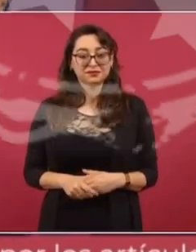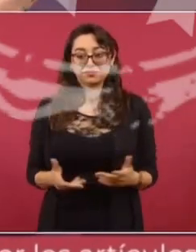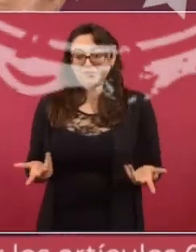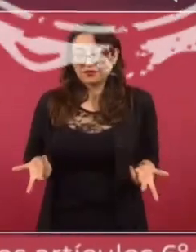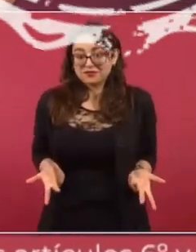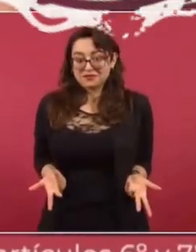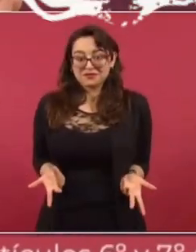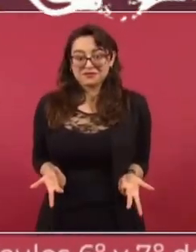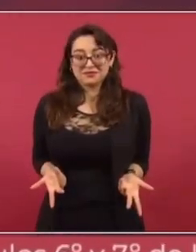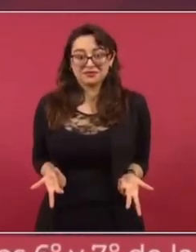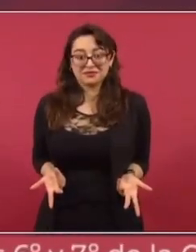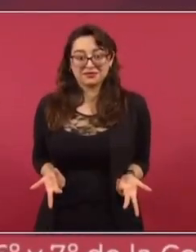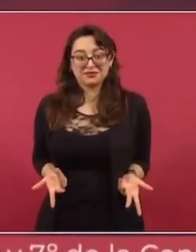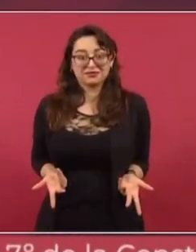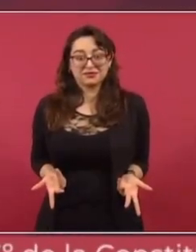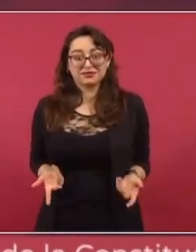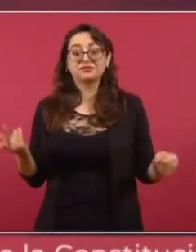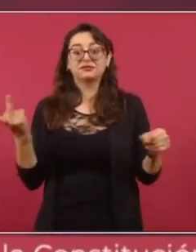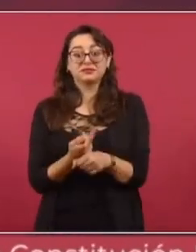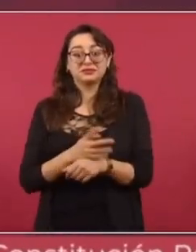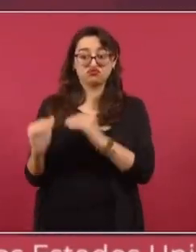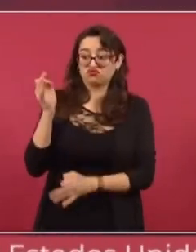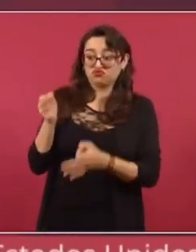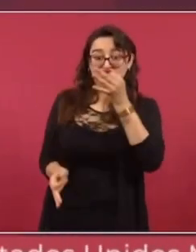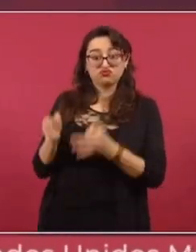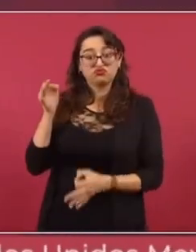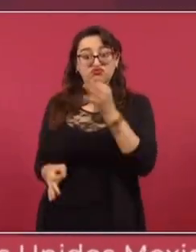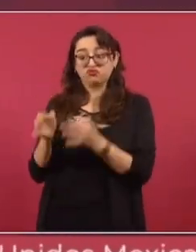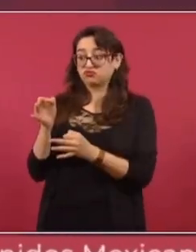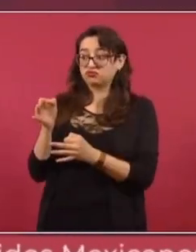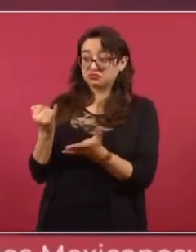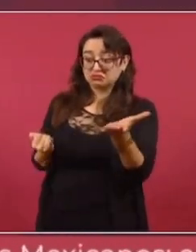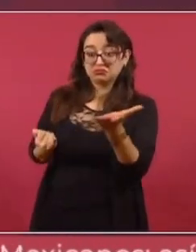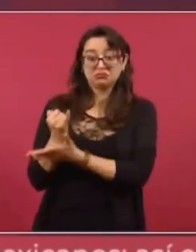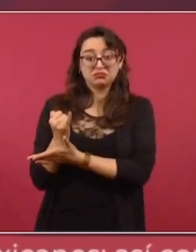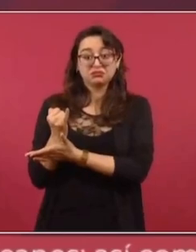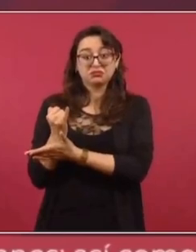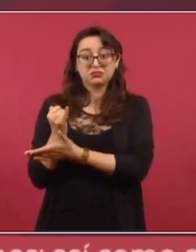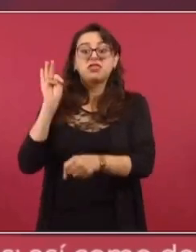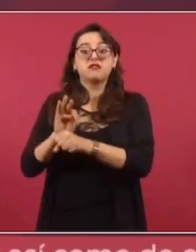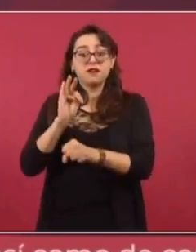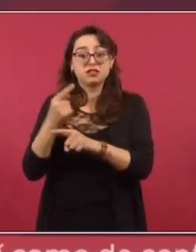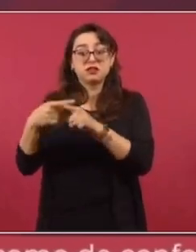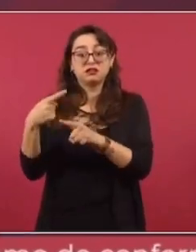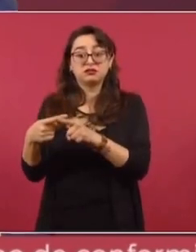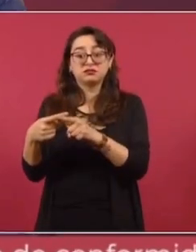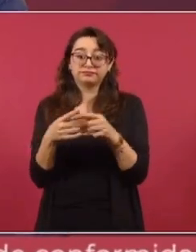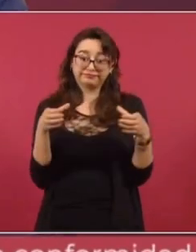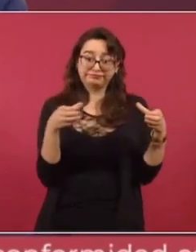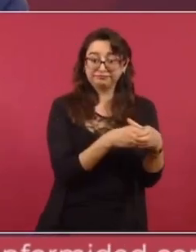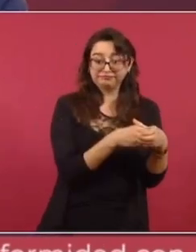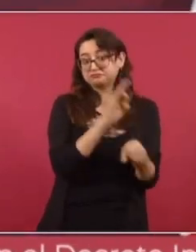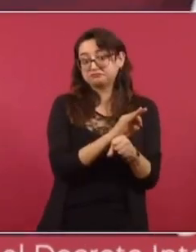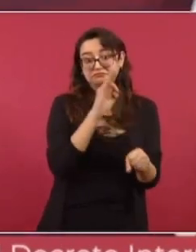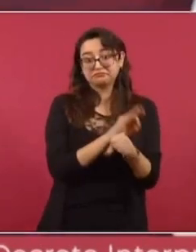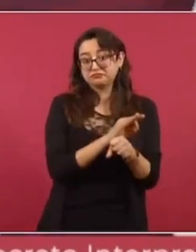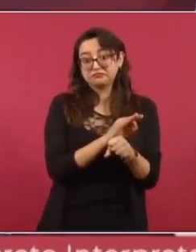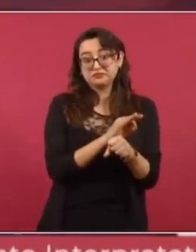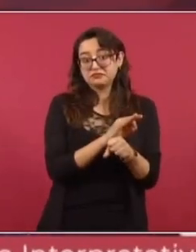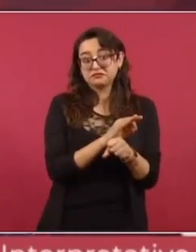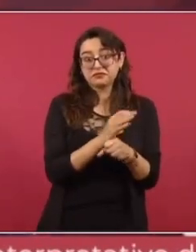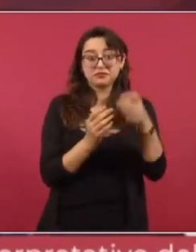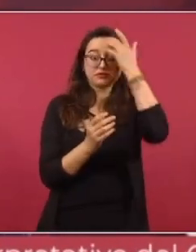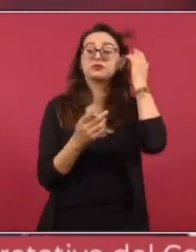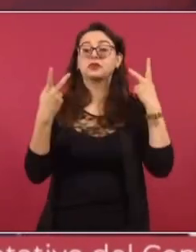Entonces, ¿qué hizo ayer la Corte? Pues actuar a partir de los intereses de la cúpula, no